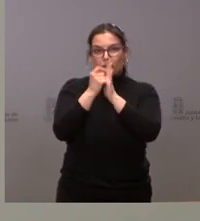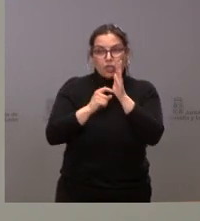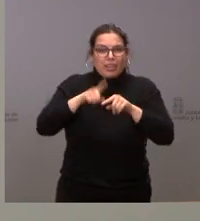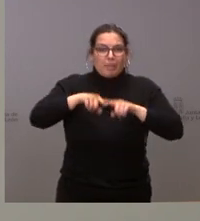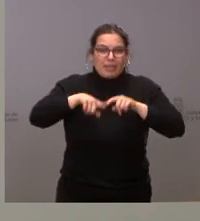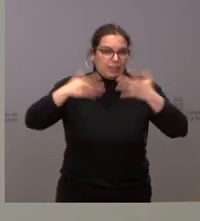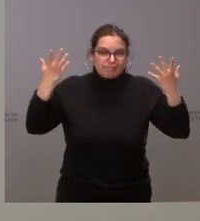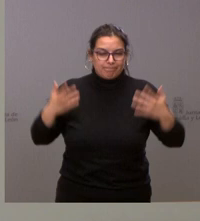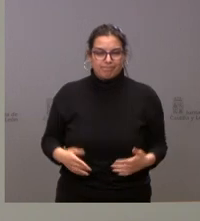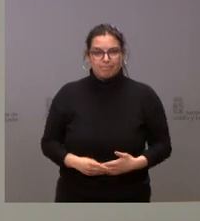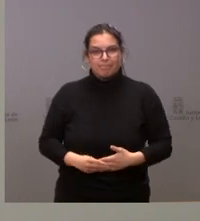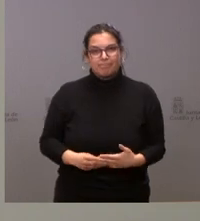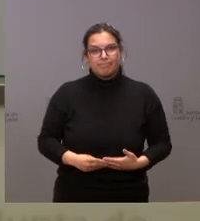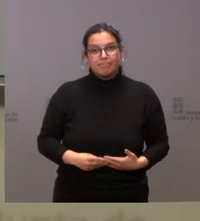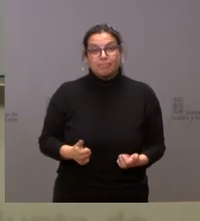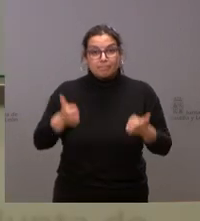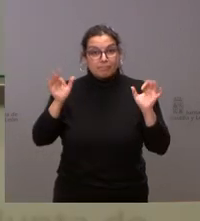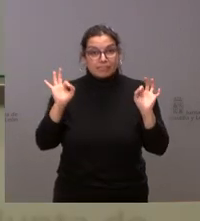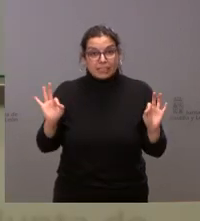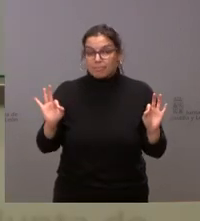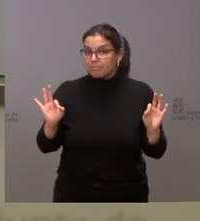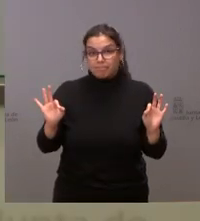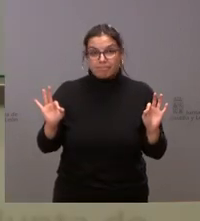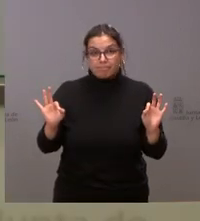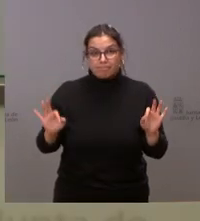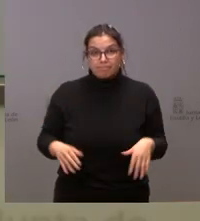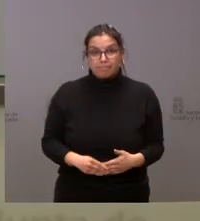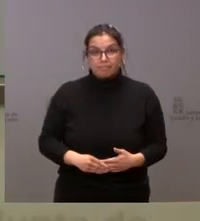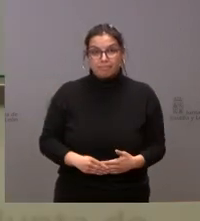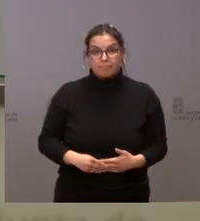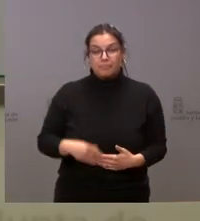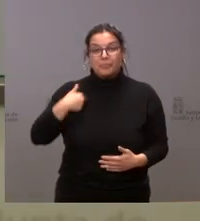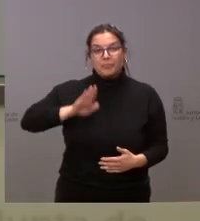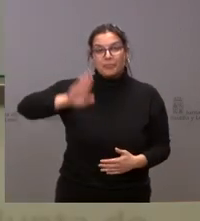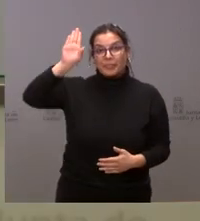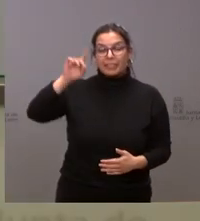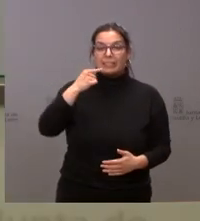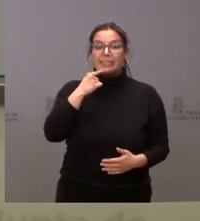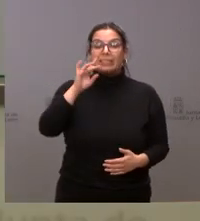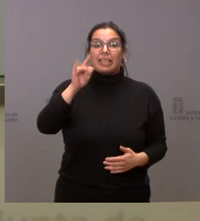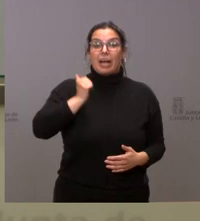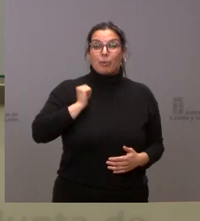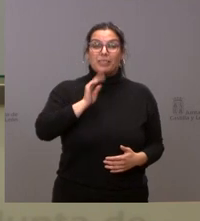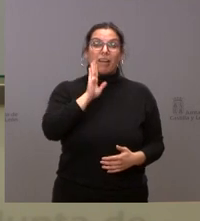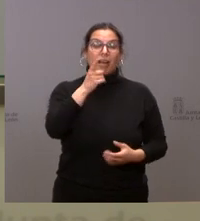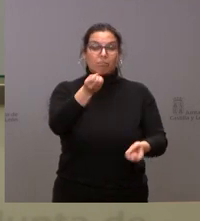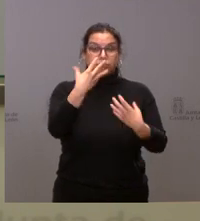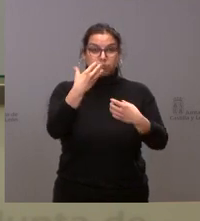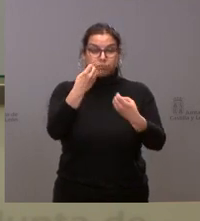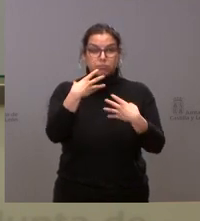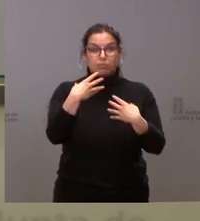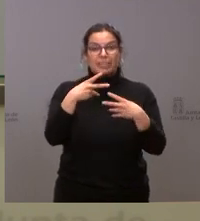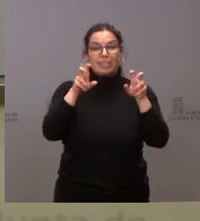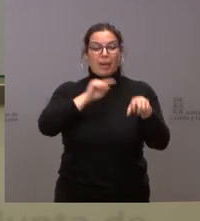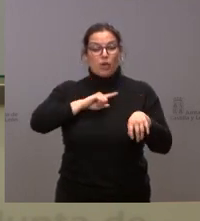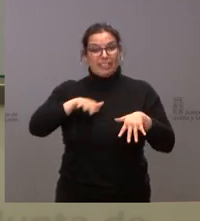datos encima de la mesa. ¿Alguna pregunta más? Sí. Aprovechando los datos que nos ha dado de Ojeción de Conciencia, no sé si